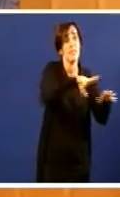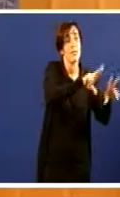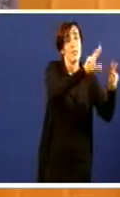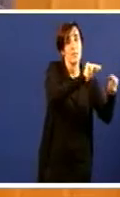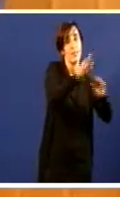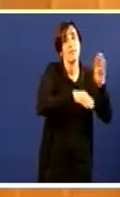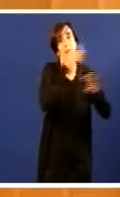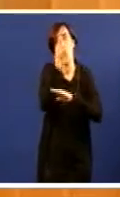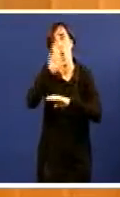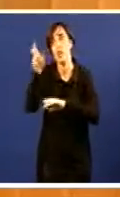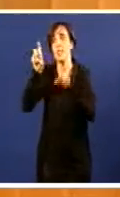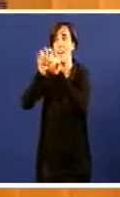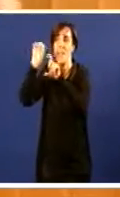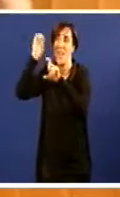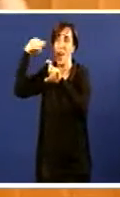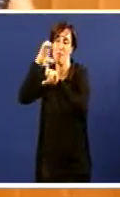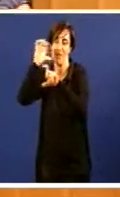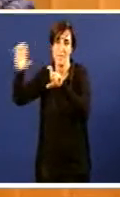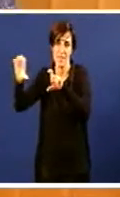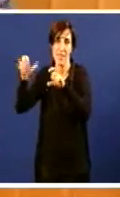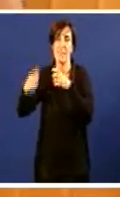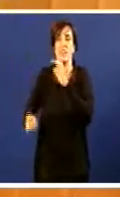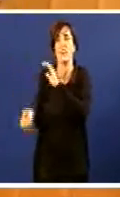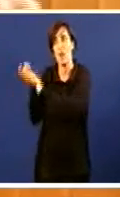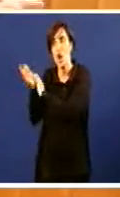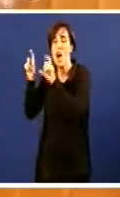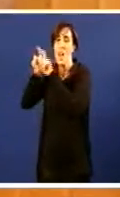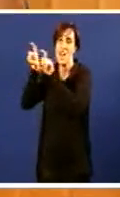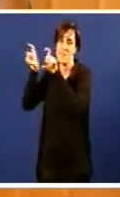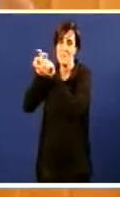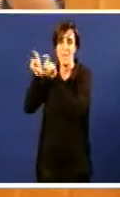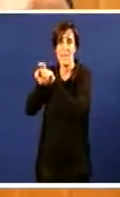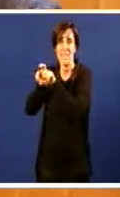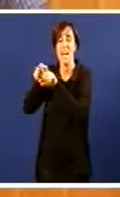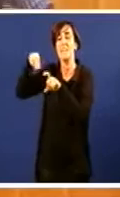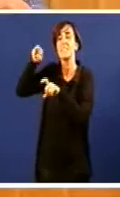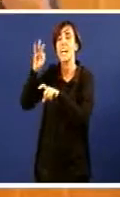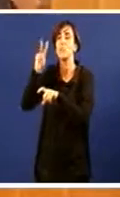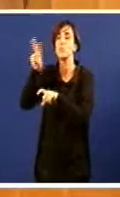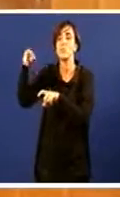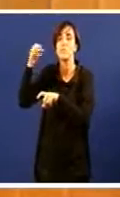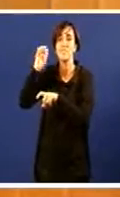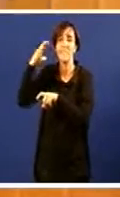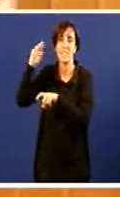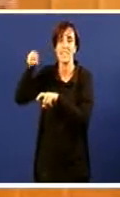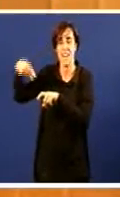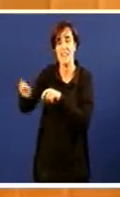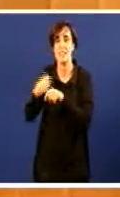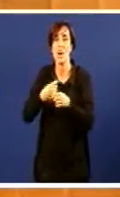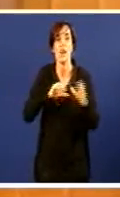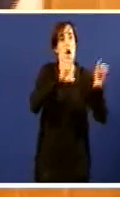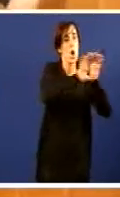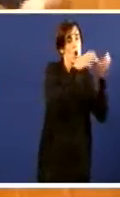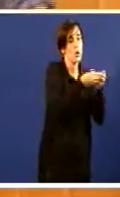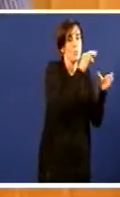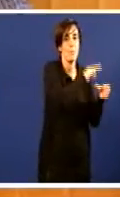a súa vez montou con información privilegiada unha empresa que se chama Natu Tecnia que casualmente obtén suculentos contratos co Partido Popular